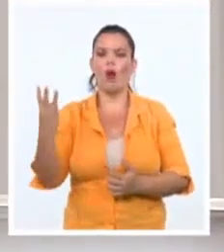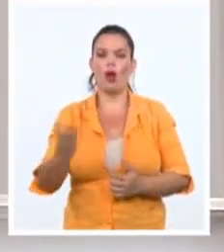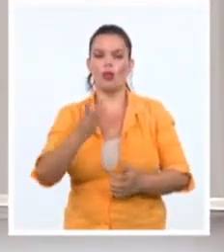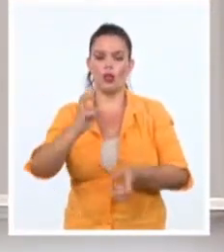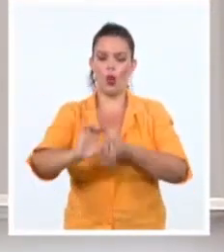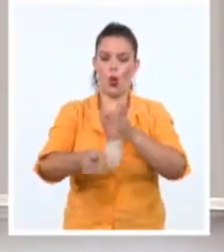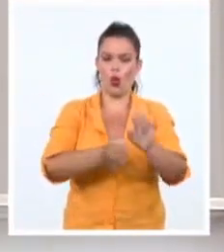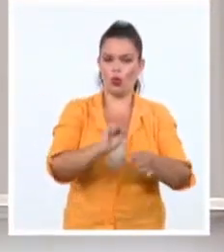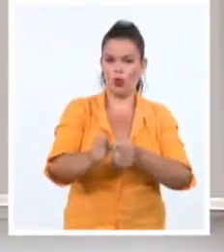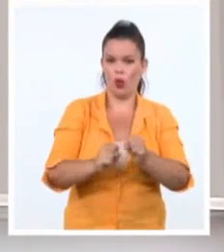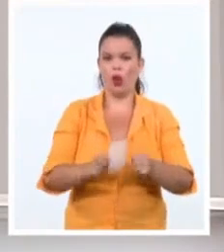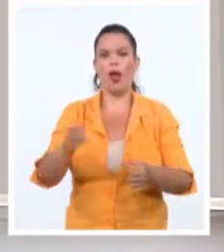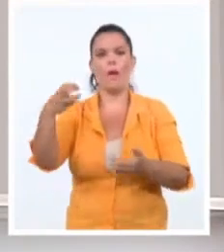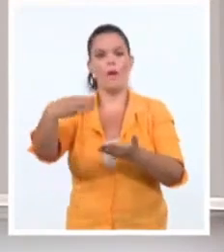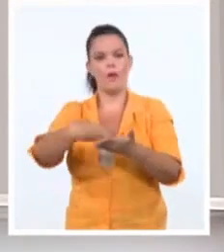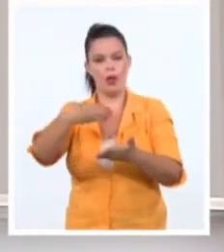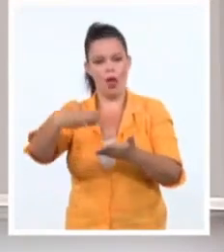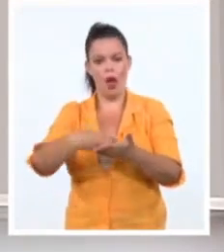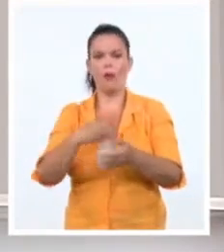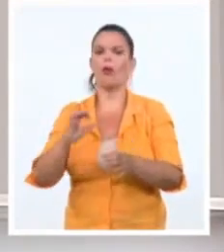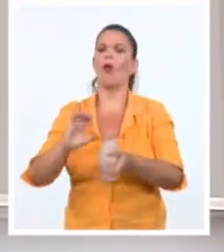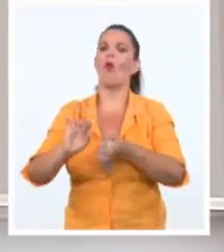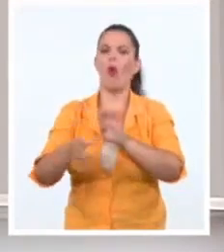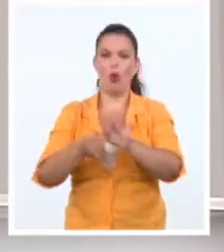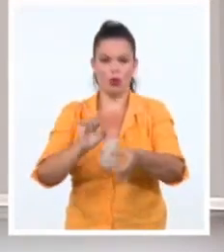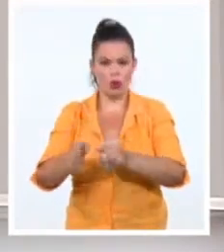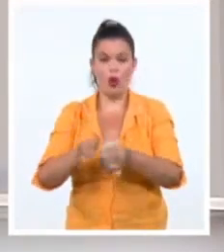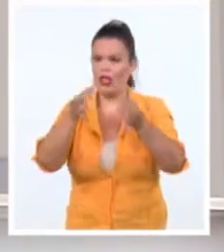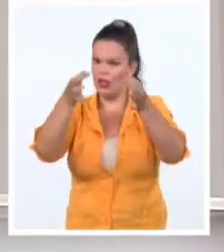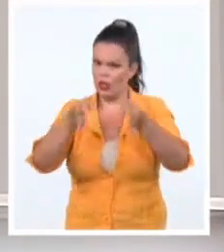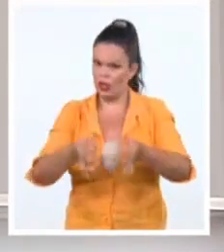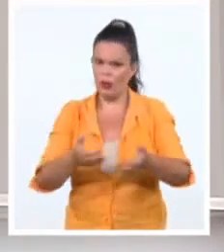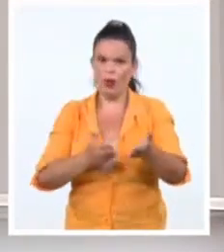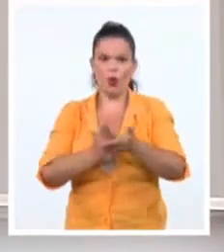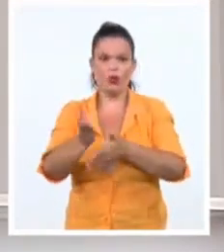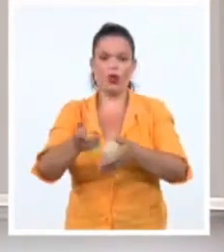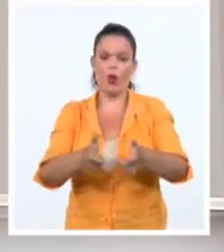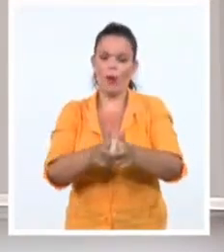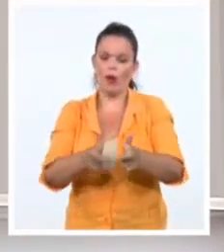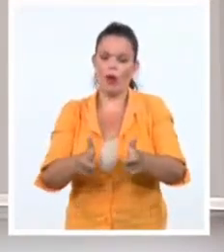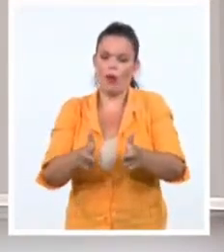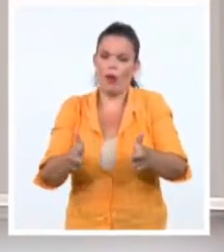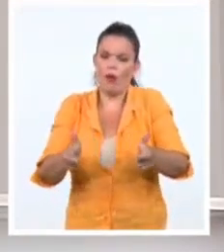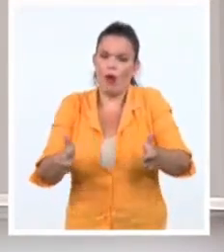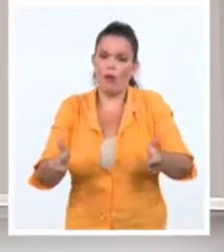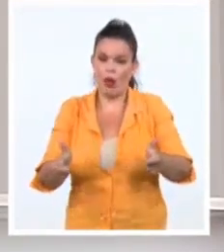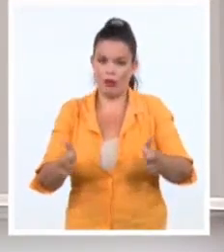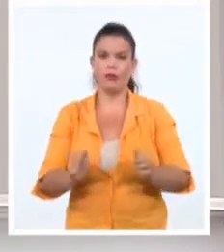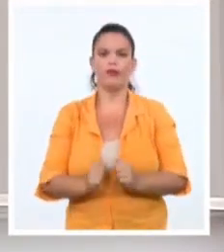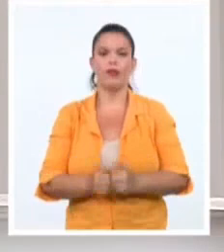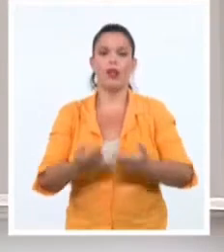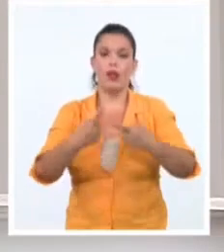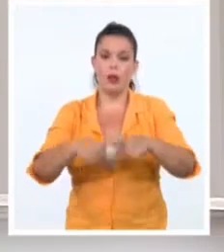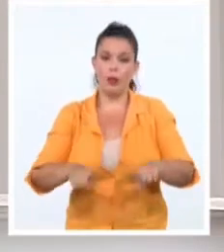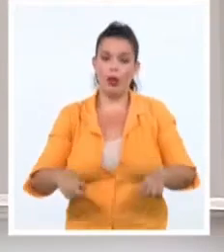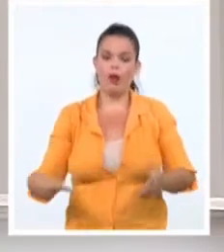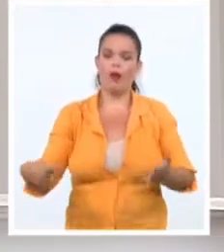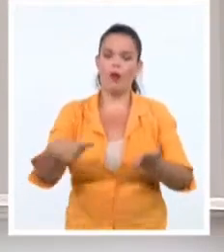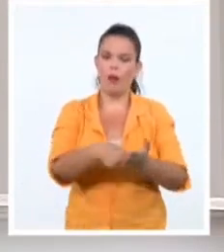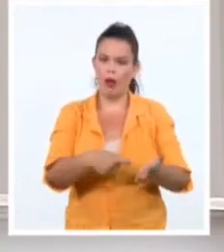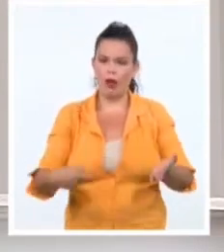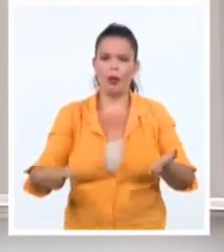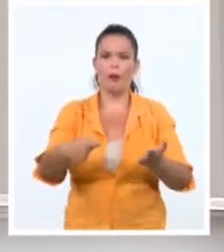Miami, son cada vez mayores en cuanto al número y en cuanto al monto que reciben.